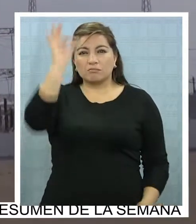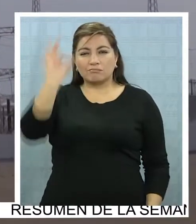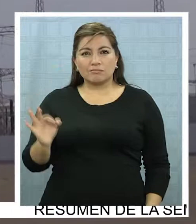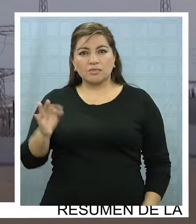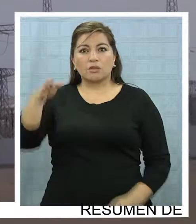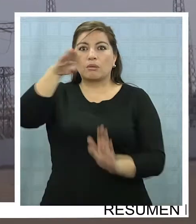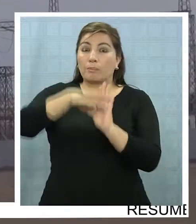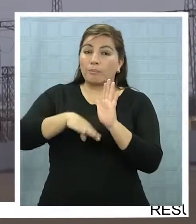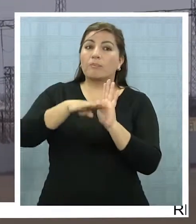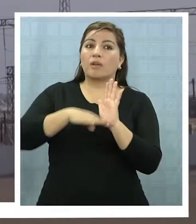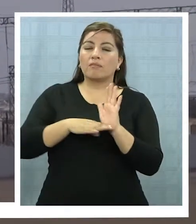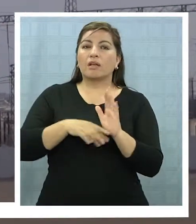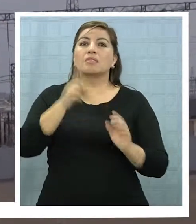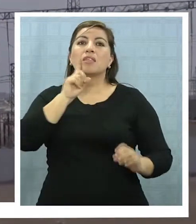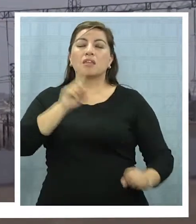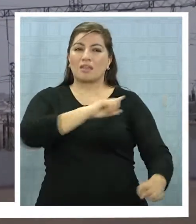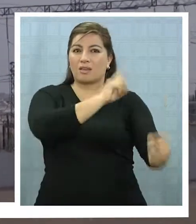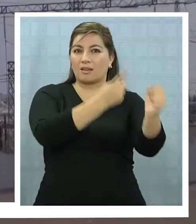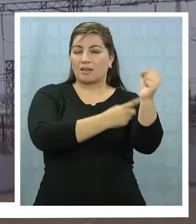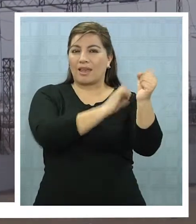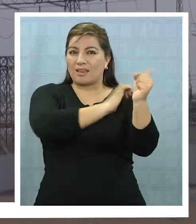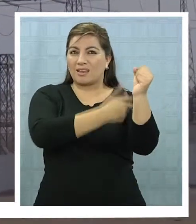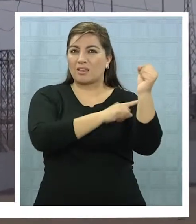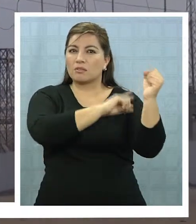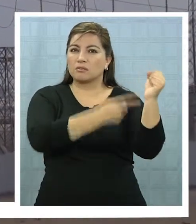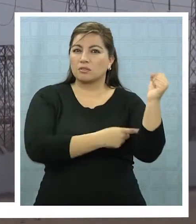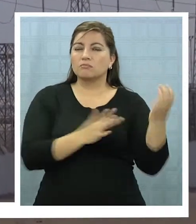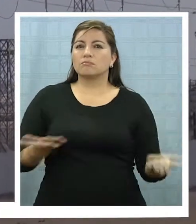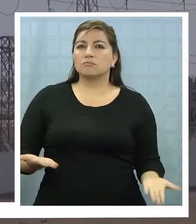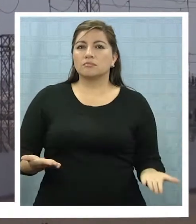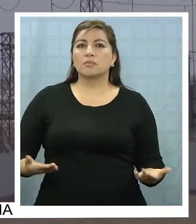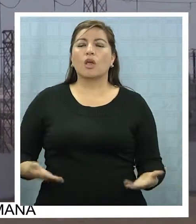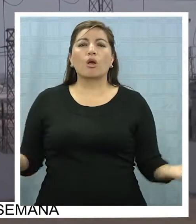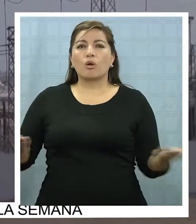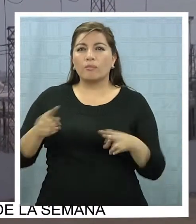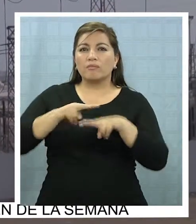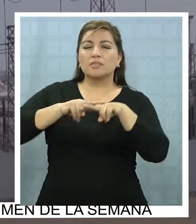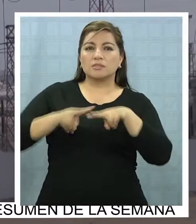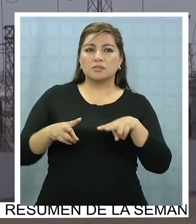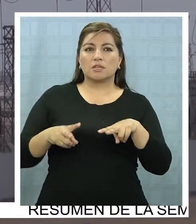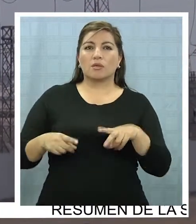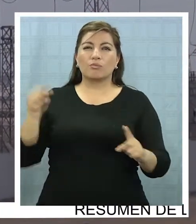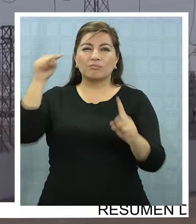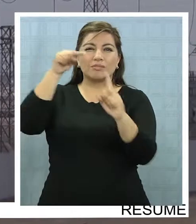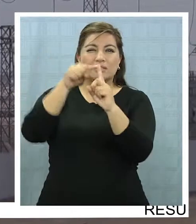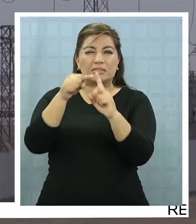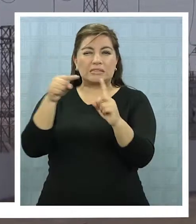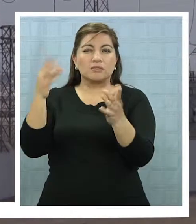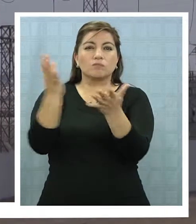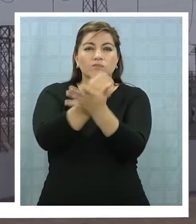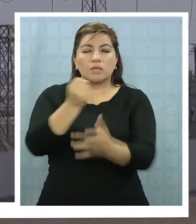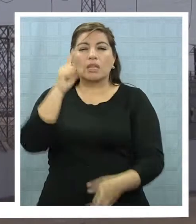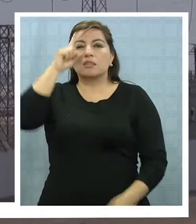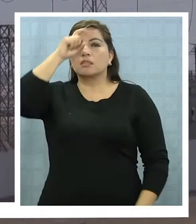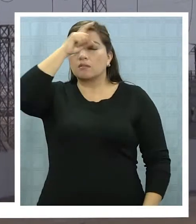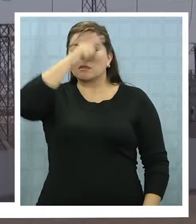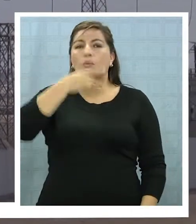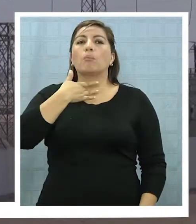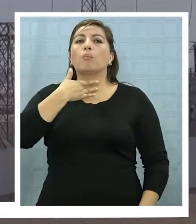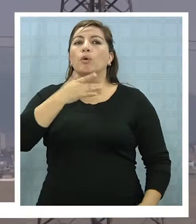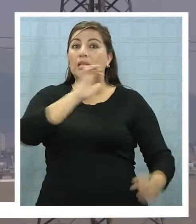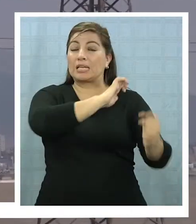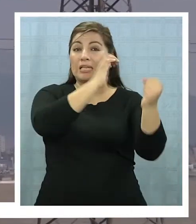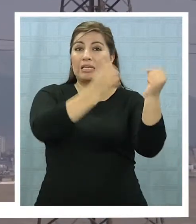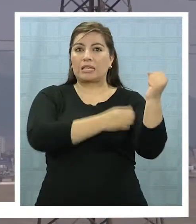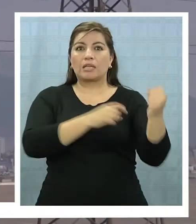energía renovable inyectada en el sistema interconectado es un objetivo difícil de cumplir por la potencia que ésta debe